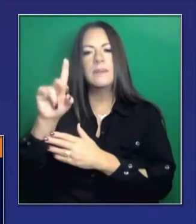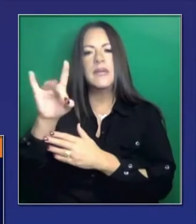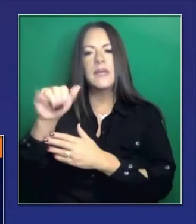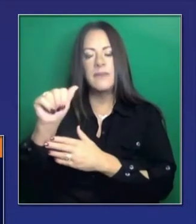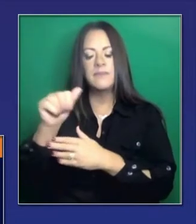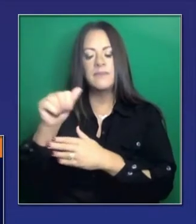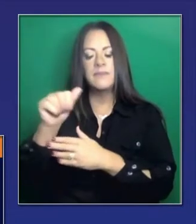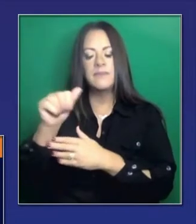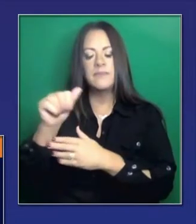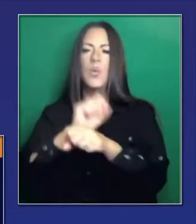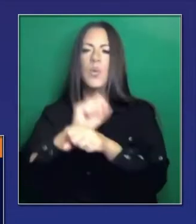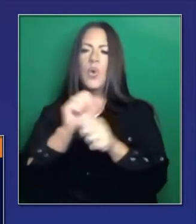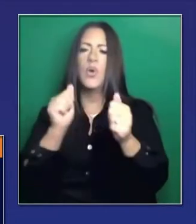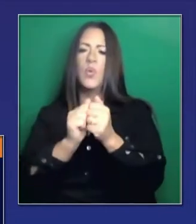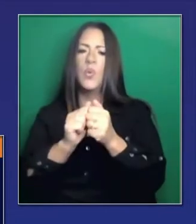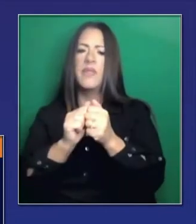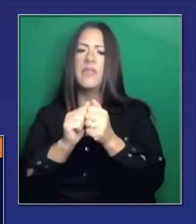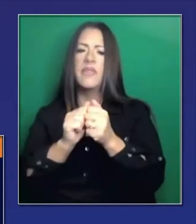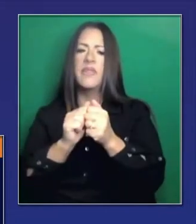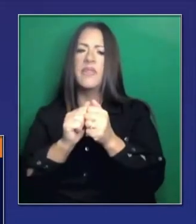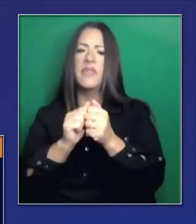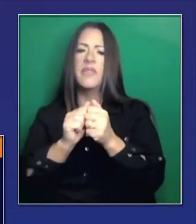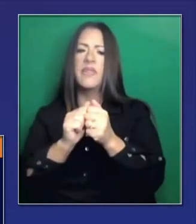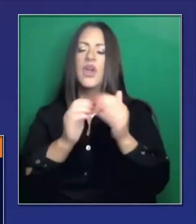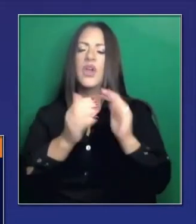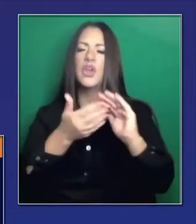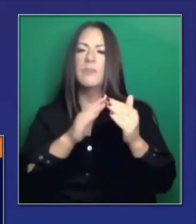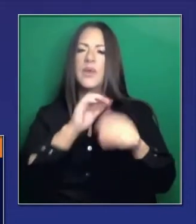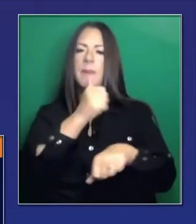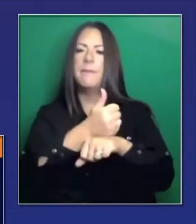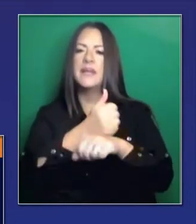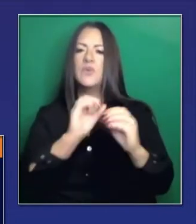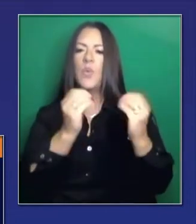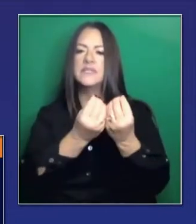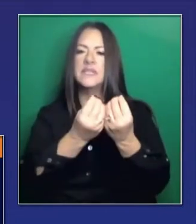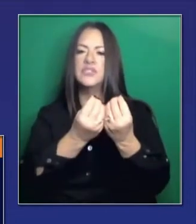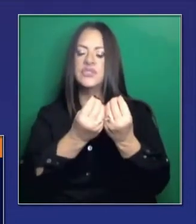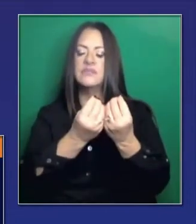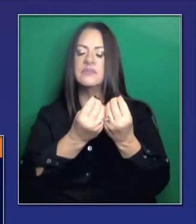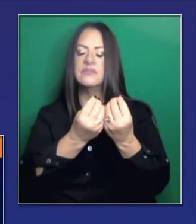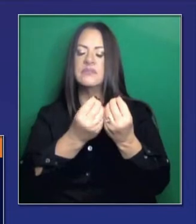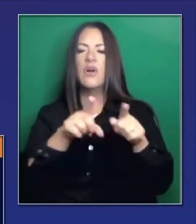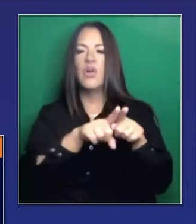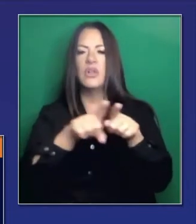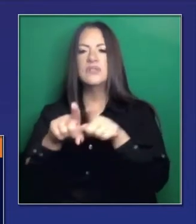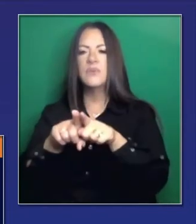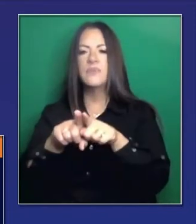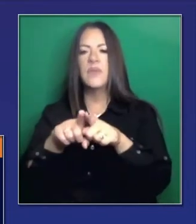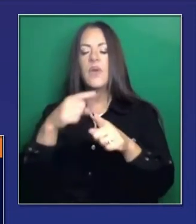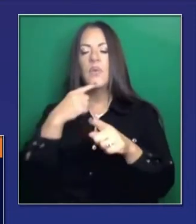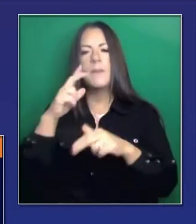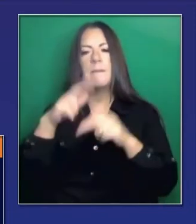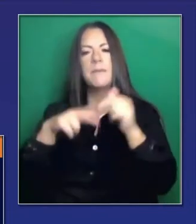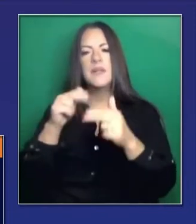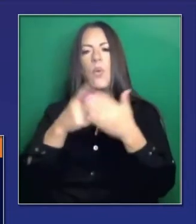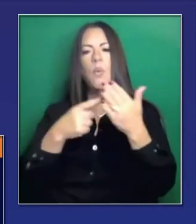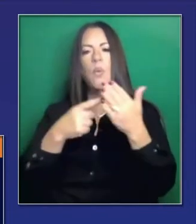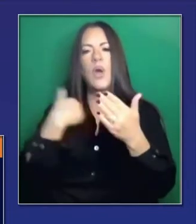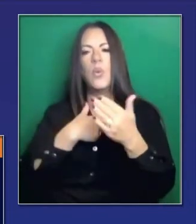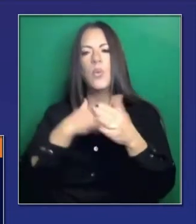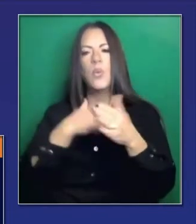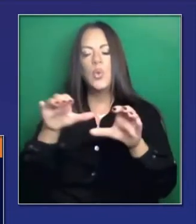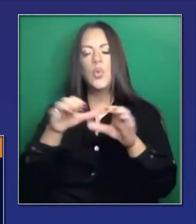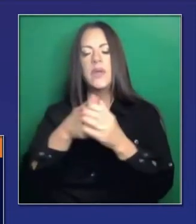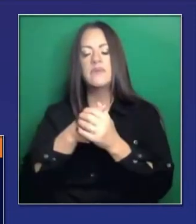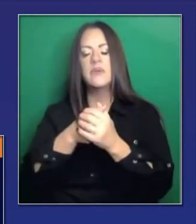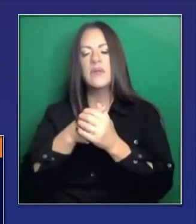con organizaciones culturales, sociales. La organización llamada Listos, creando el trabajo que hicimos con el censo.